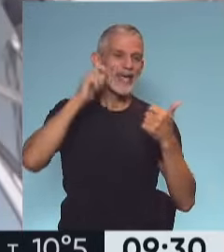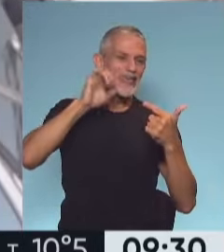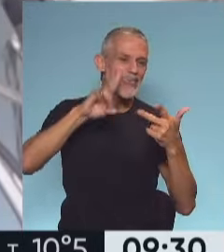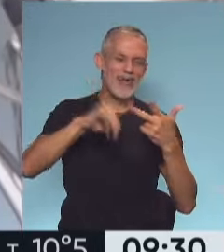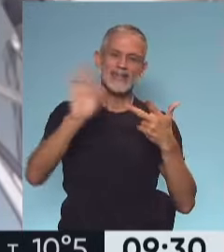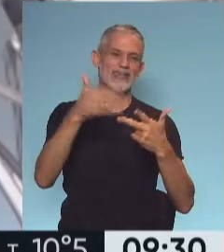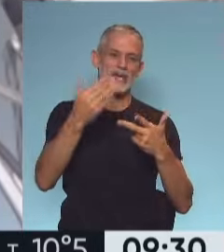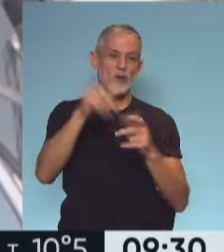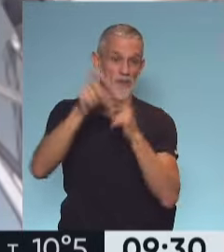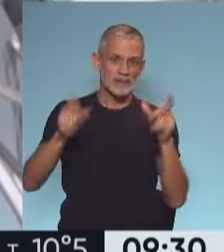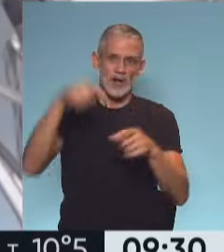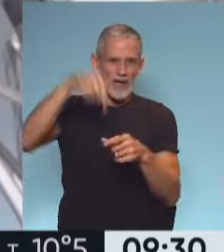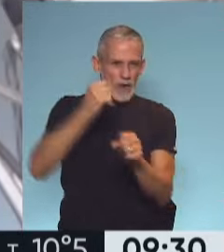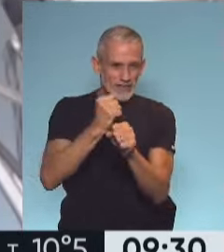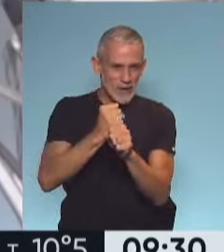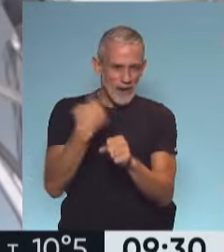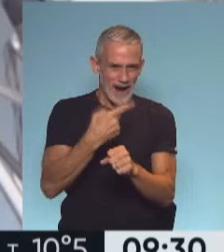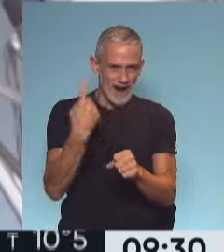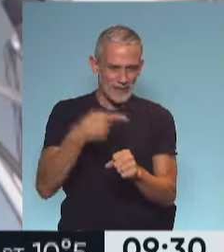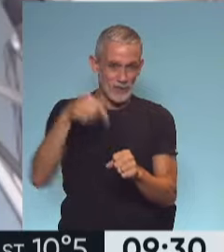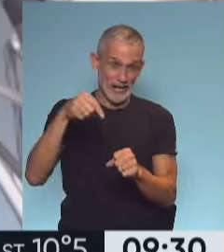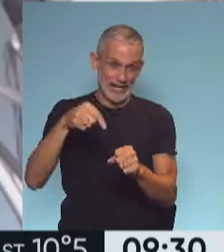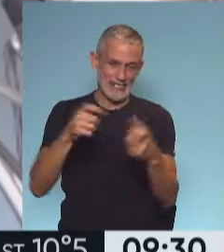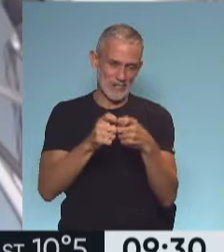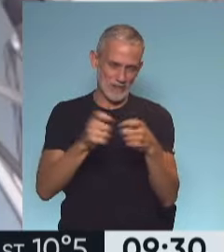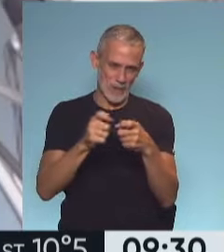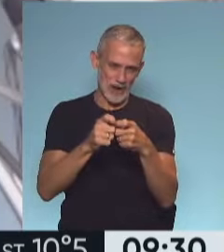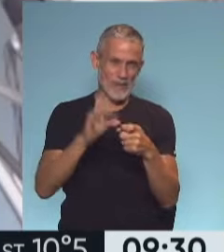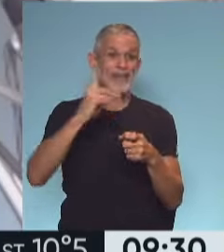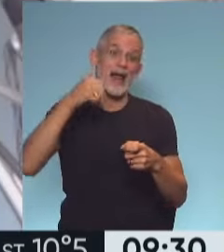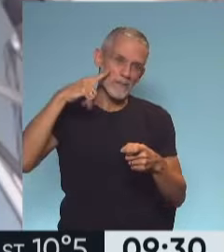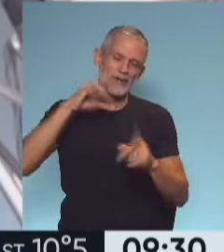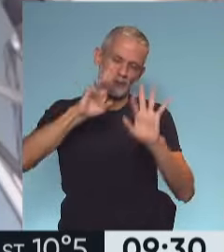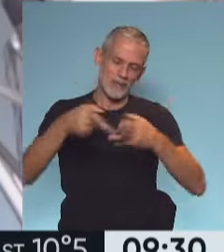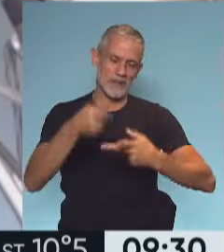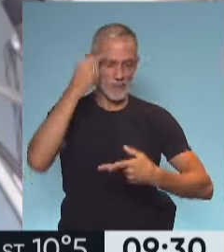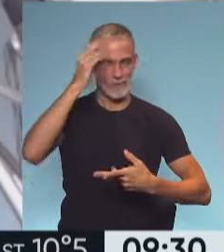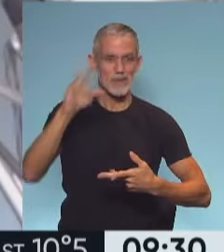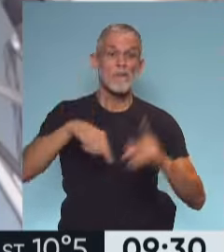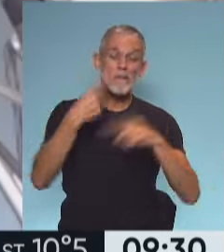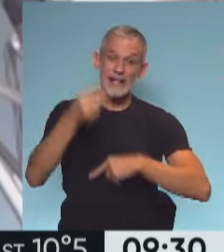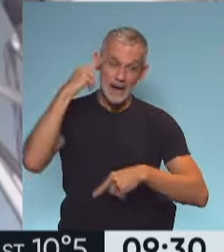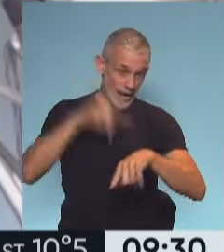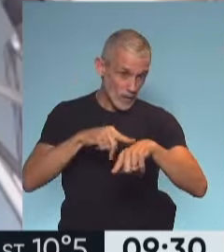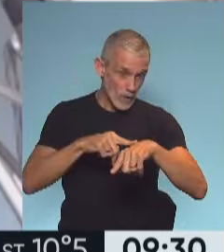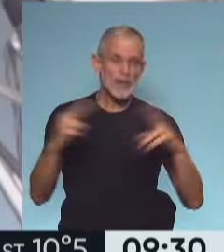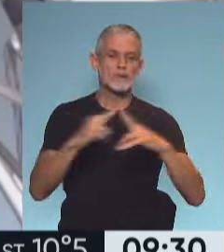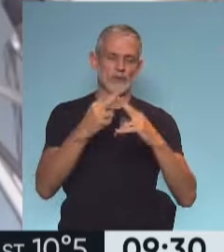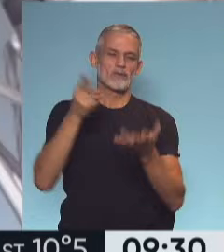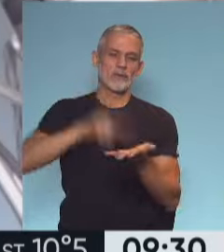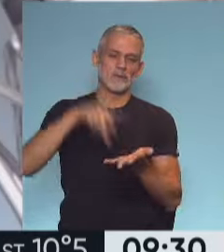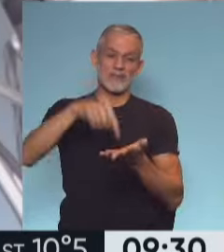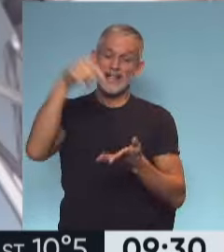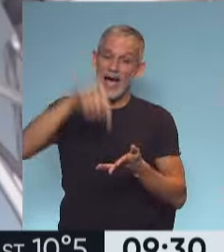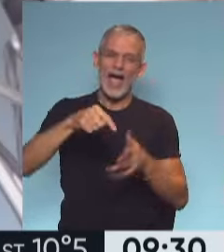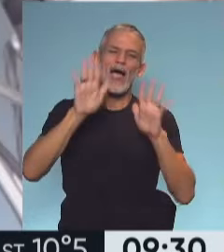todos los que están hoy acompañándonos en este programa de Almiro también por supuesto mañana a las 9 nos volvemos a encontrar